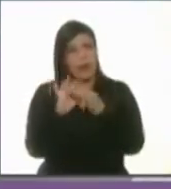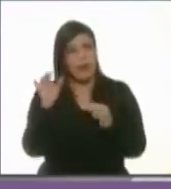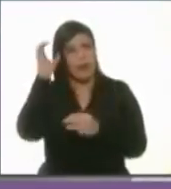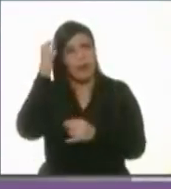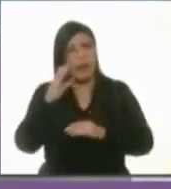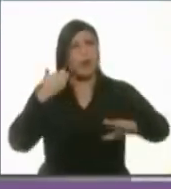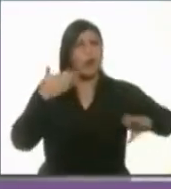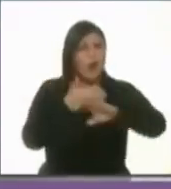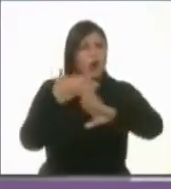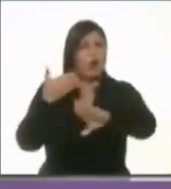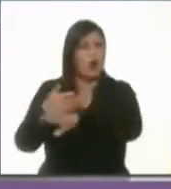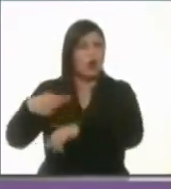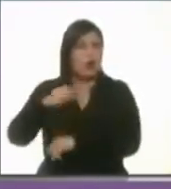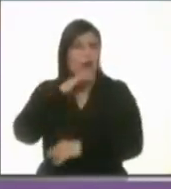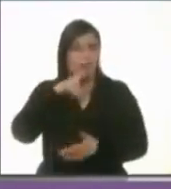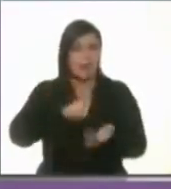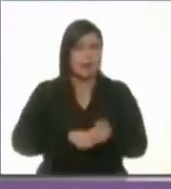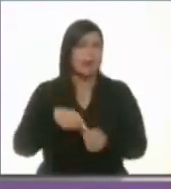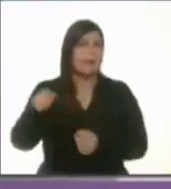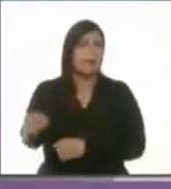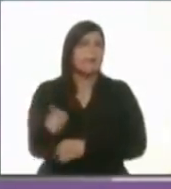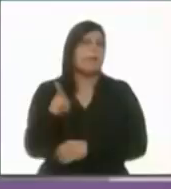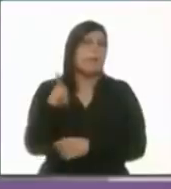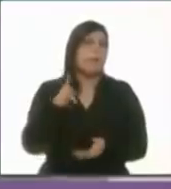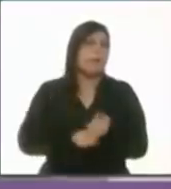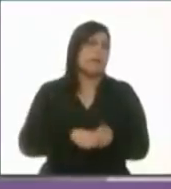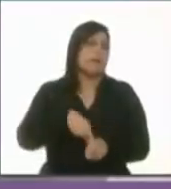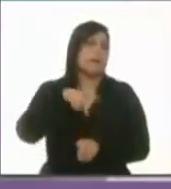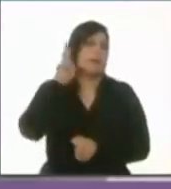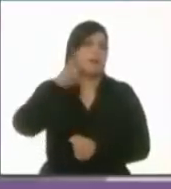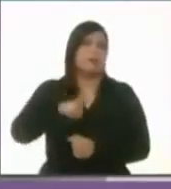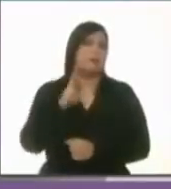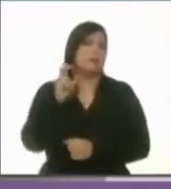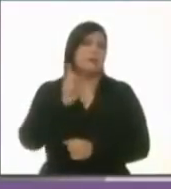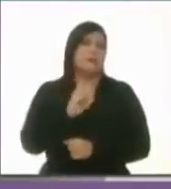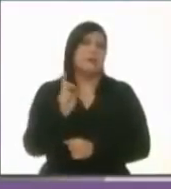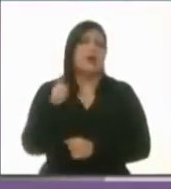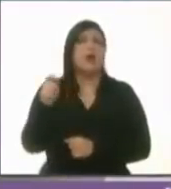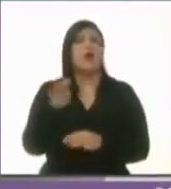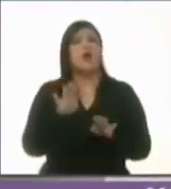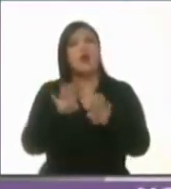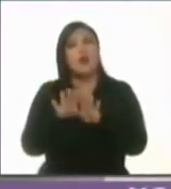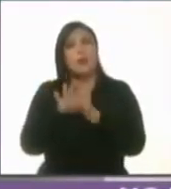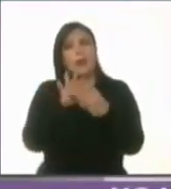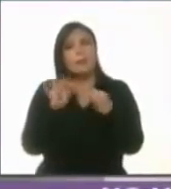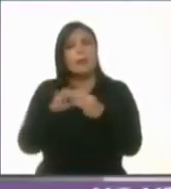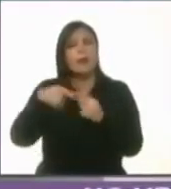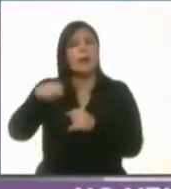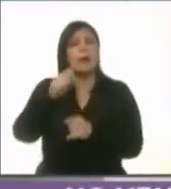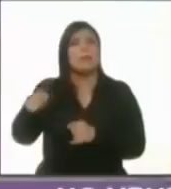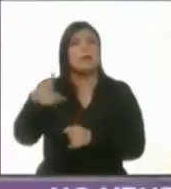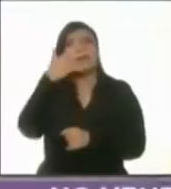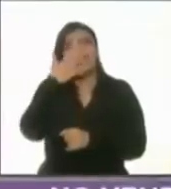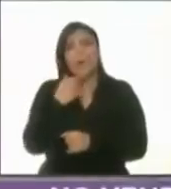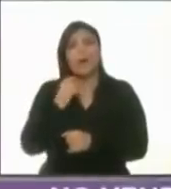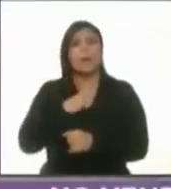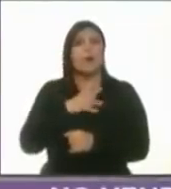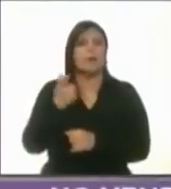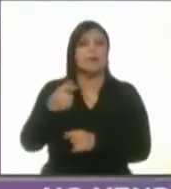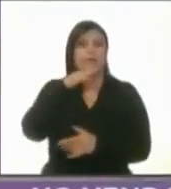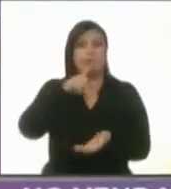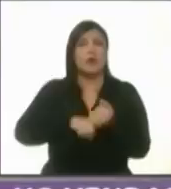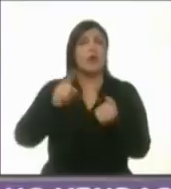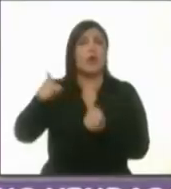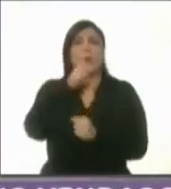corrupción es pura simulación. Porque, ¿cómo le explicas a la gente tu intolerancia a la corrupción cuando te quedaste callada?